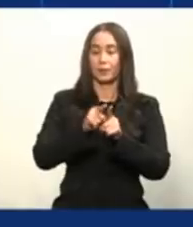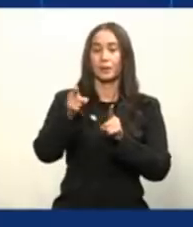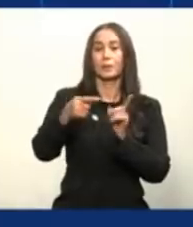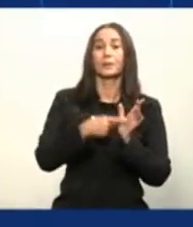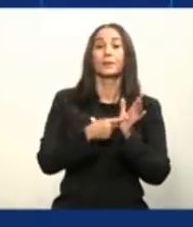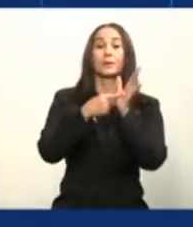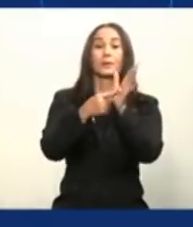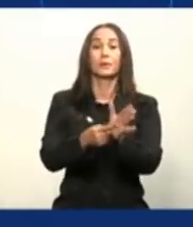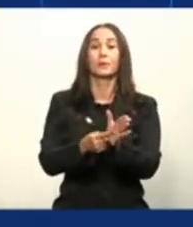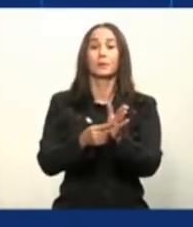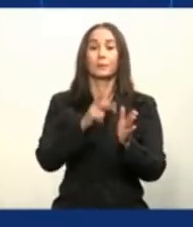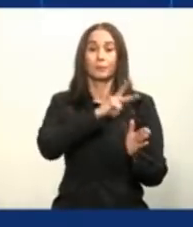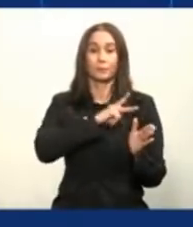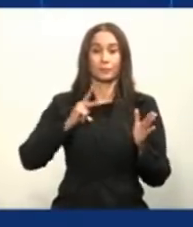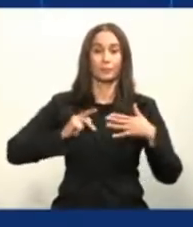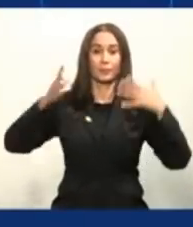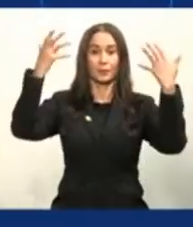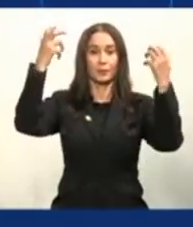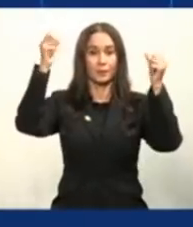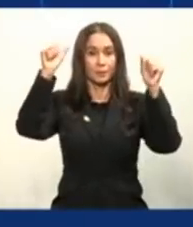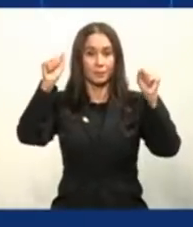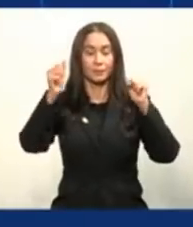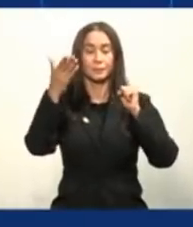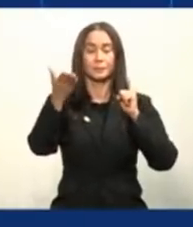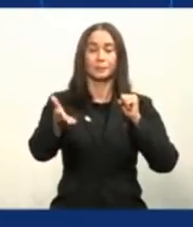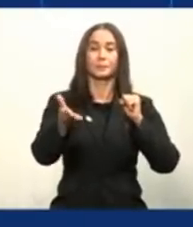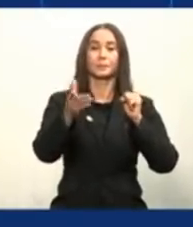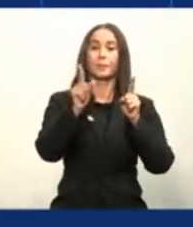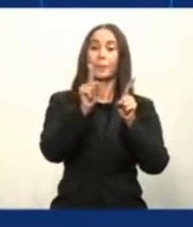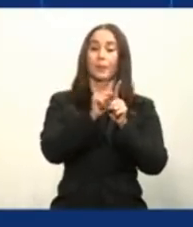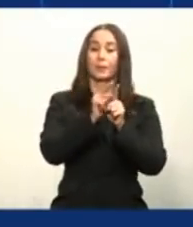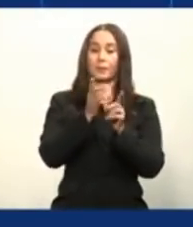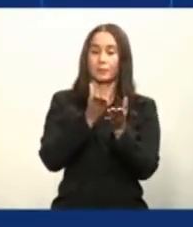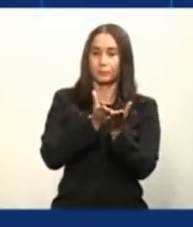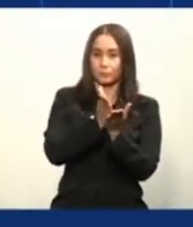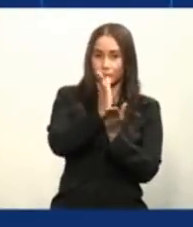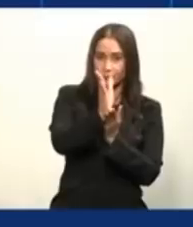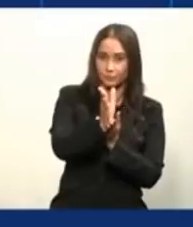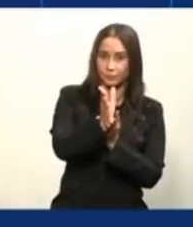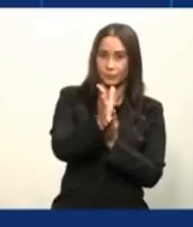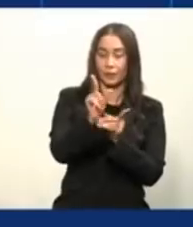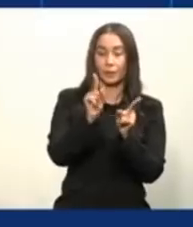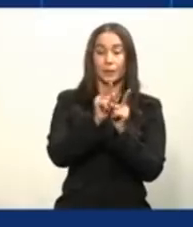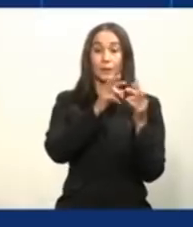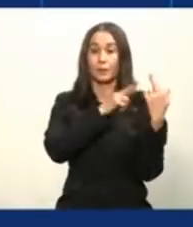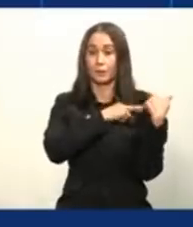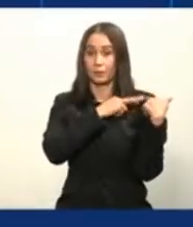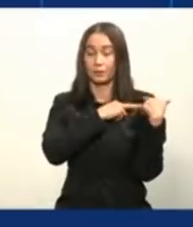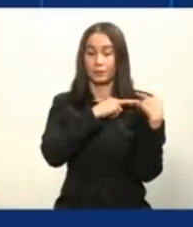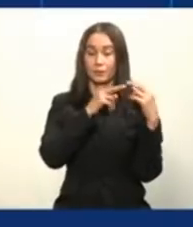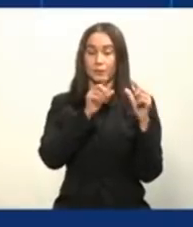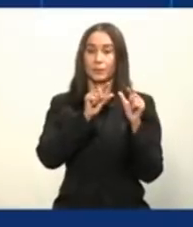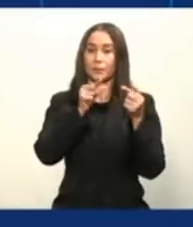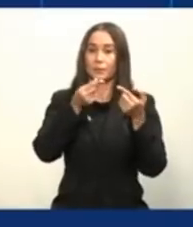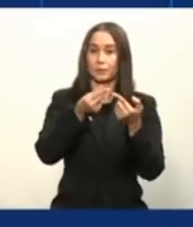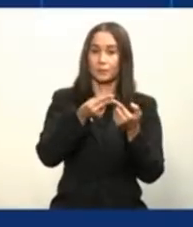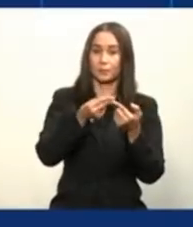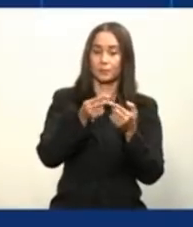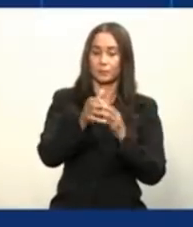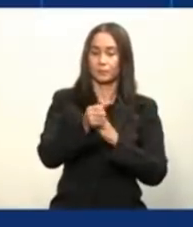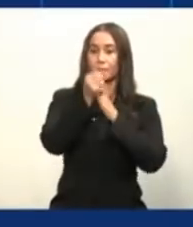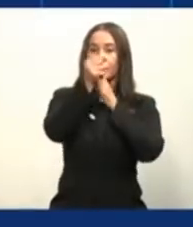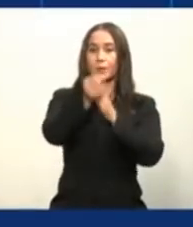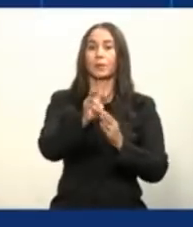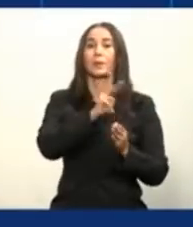representado por la Vicepresidencia y en la misma línea, acompañado, por supuesto, de lo que coordina la